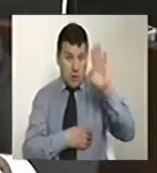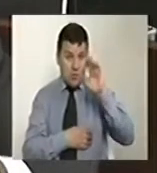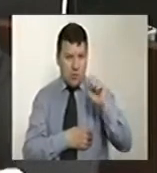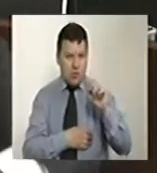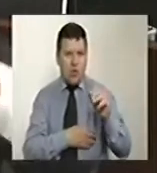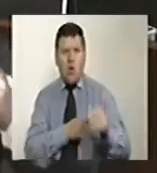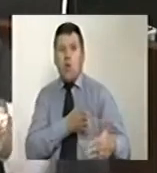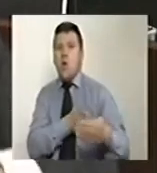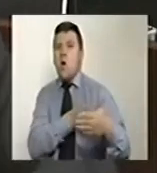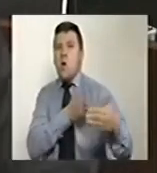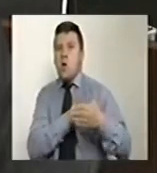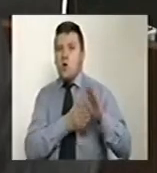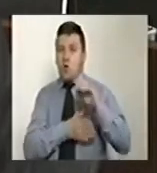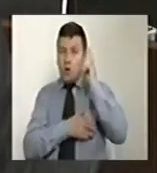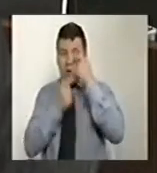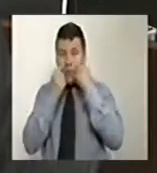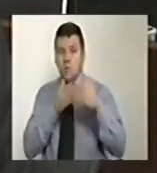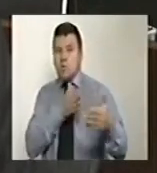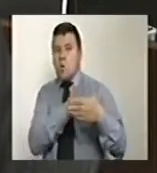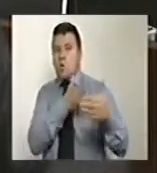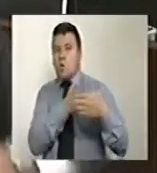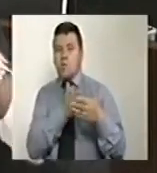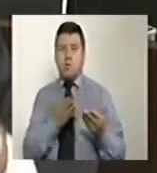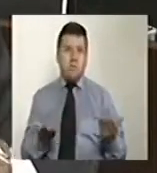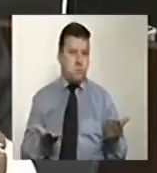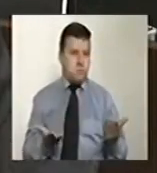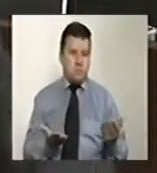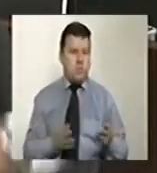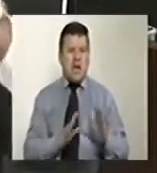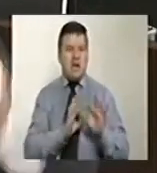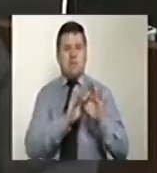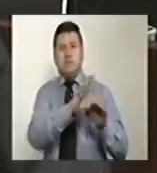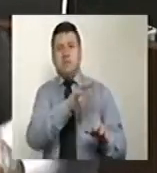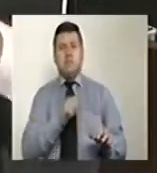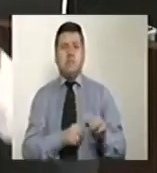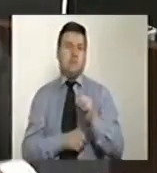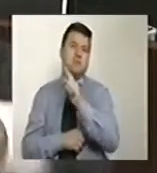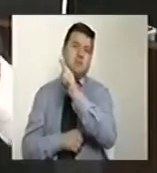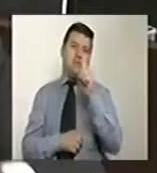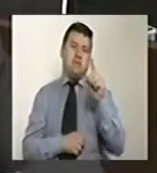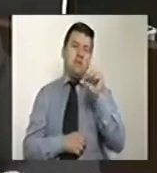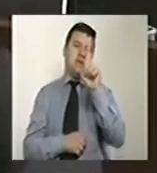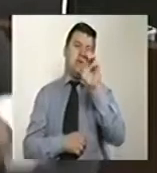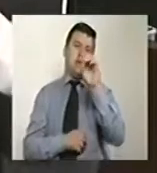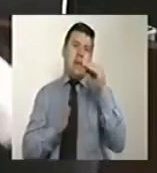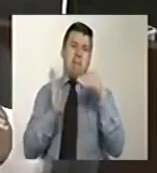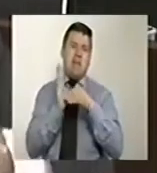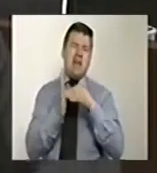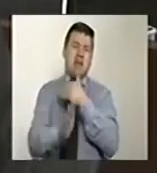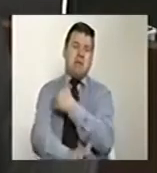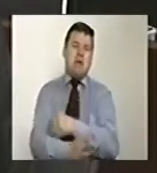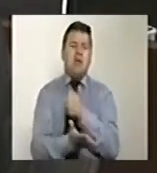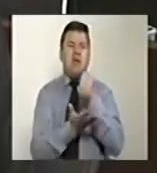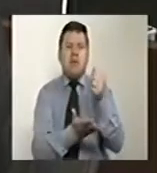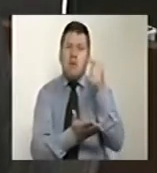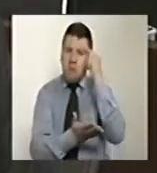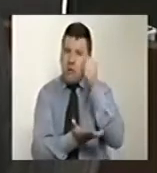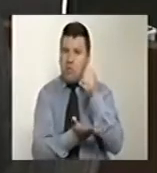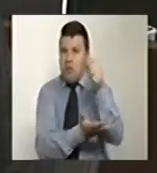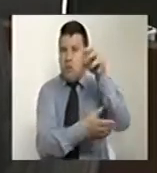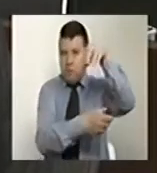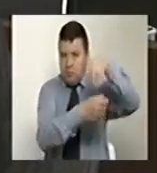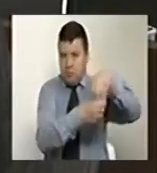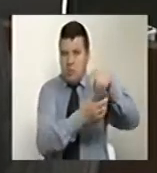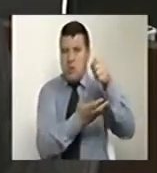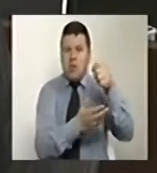perseguido por el gobierno de Juan Manuel Santos, nos quitó 160 mil millones que estaban en el presupuesto